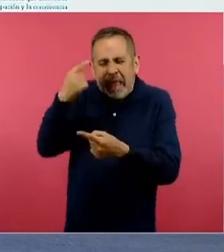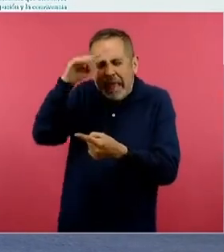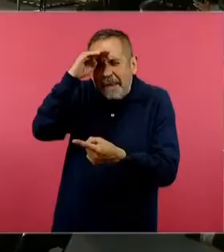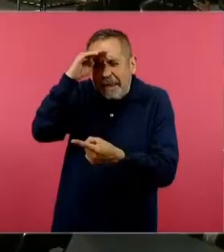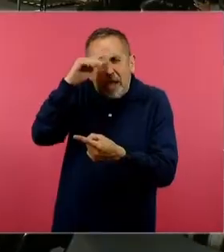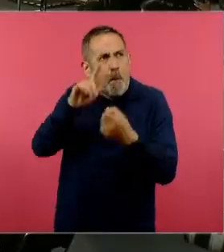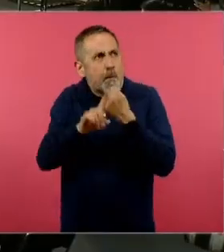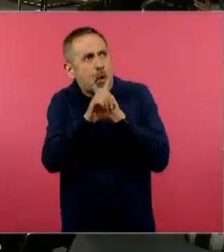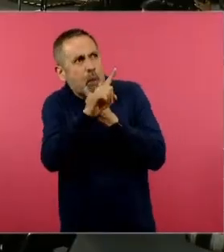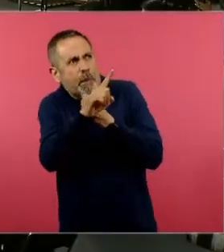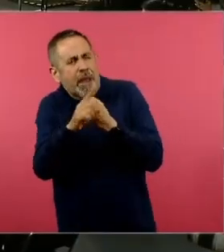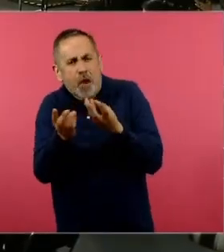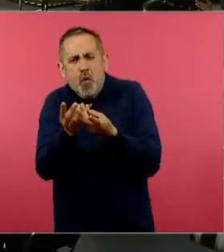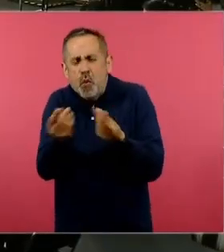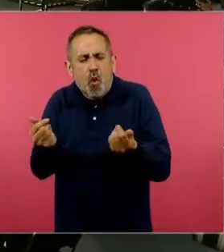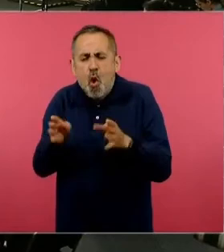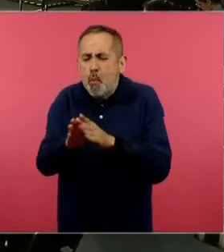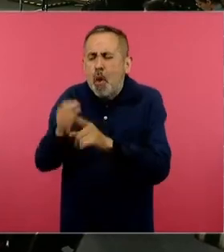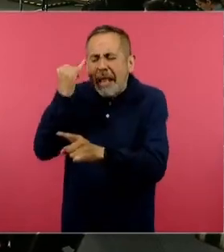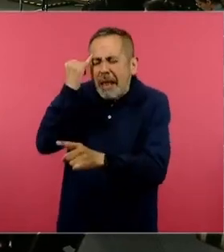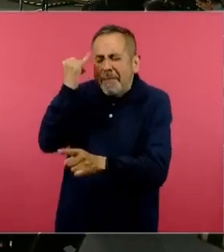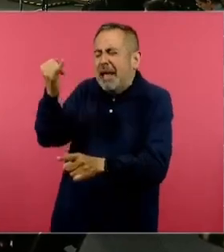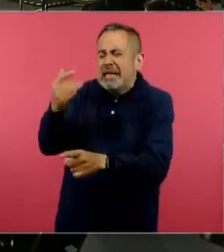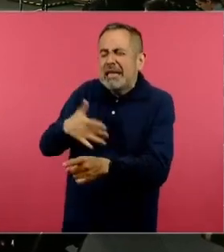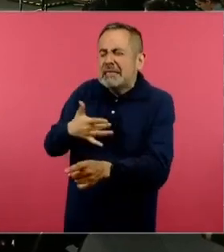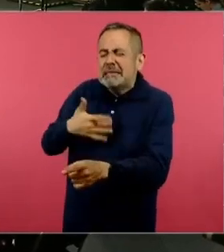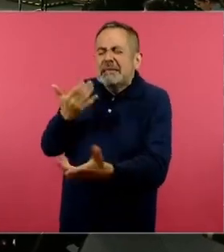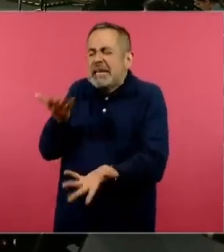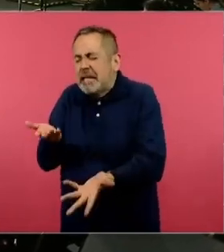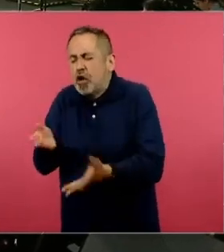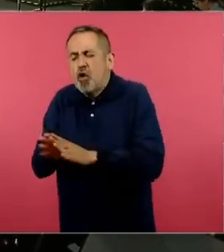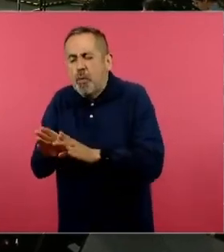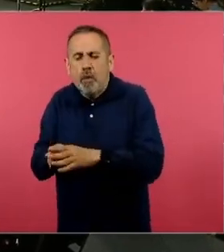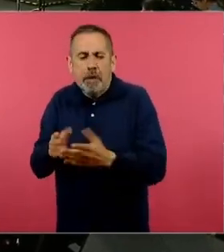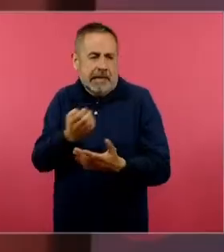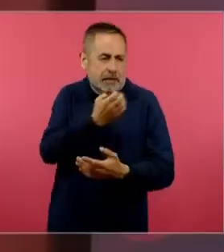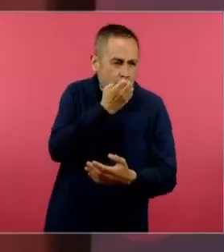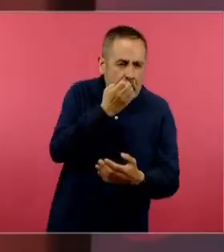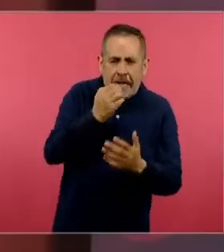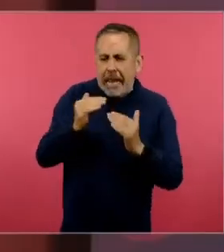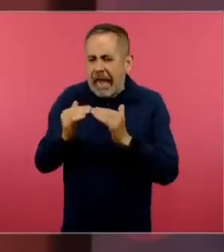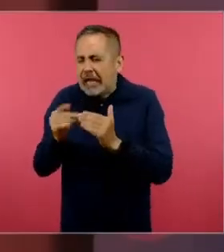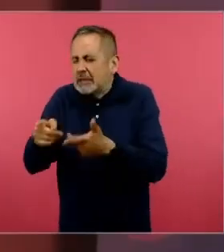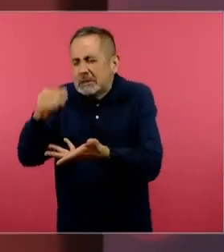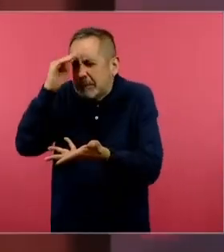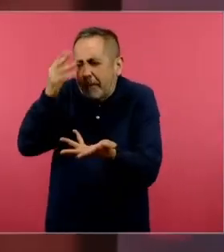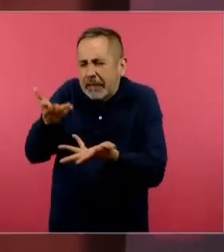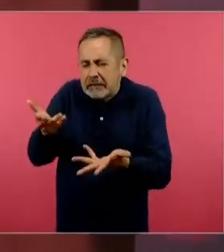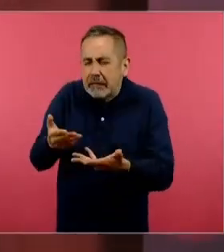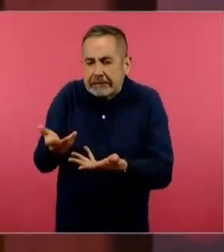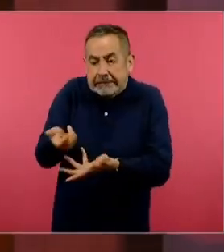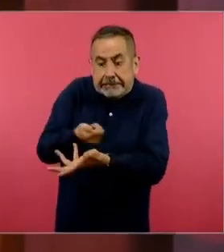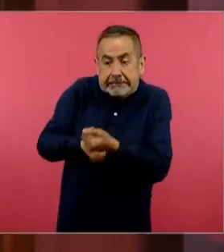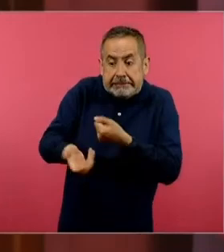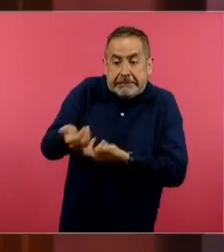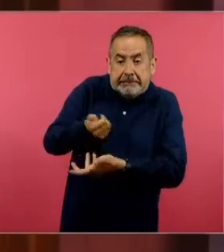cómo vamos a solucionar esos problemas, ya sea en casa, en la escuela, en la comunidad. Siguiente, por favor.